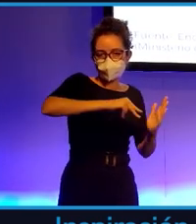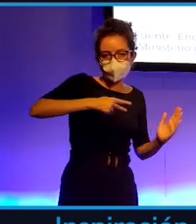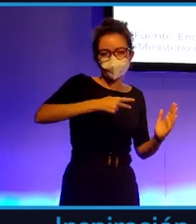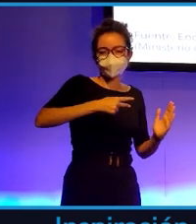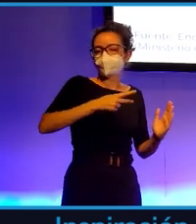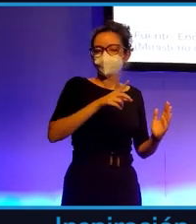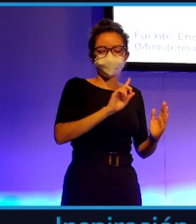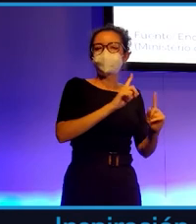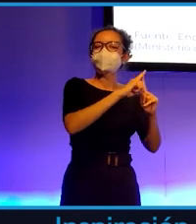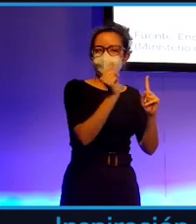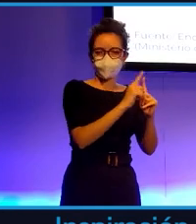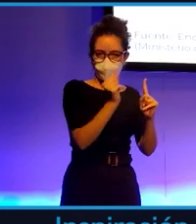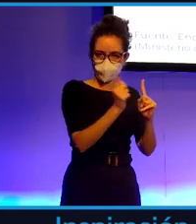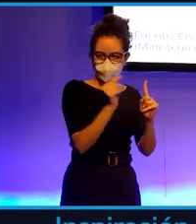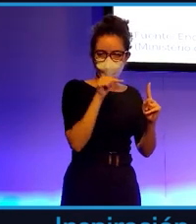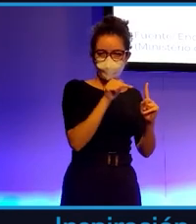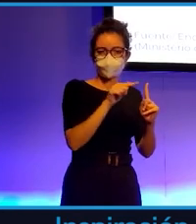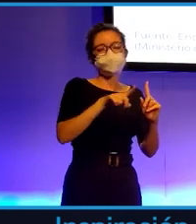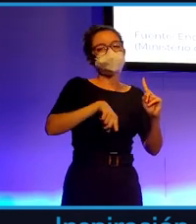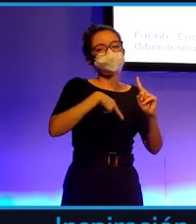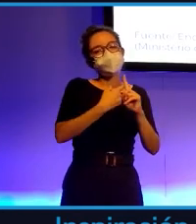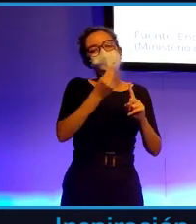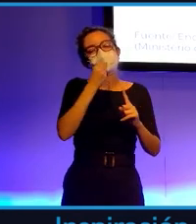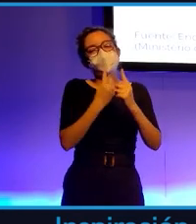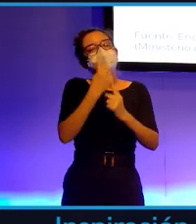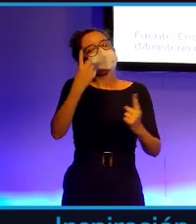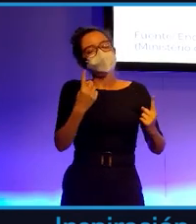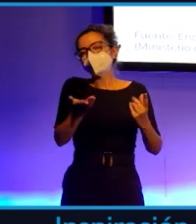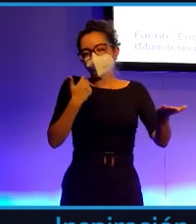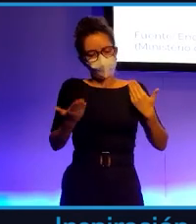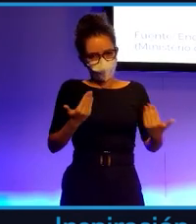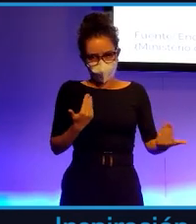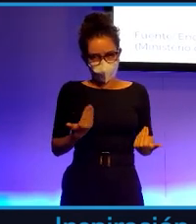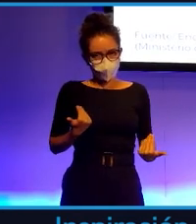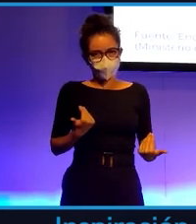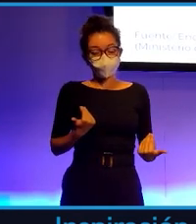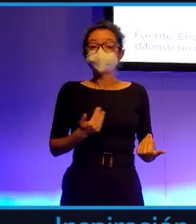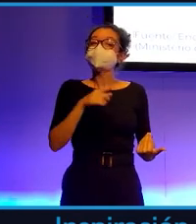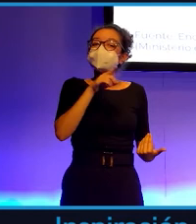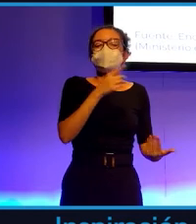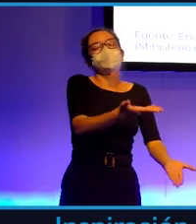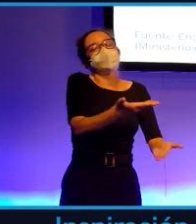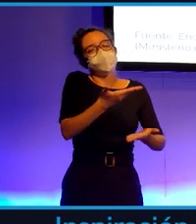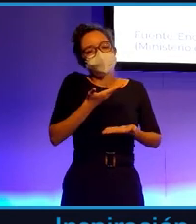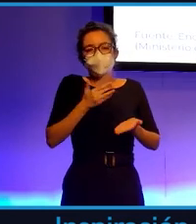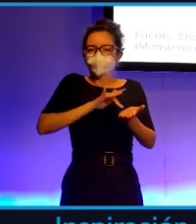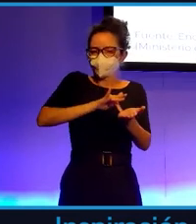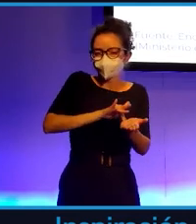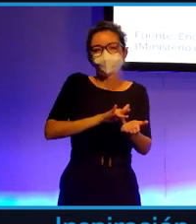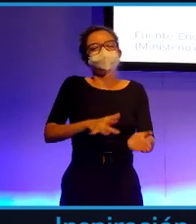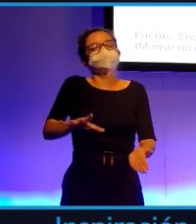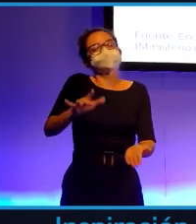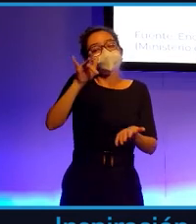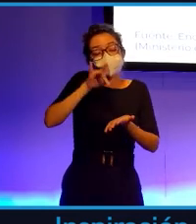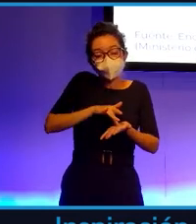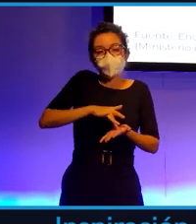reducir ciertos alimentos con un índice glucémico alto. Esto hace que esté previniendo una posible patología que